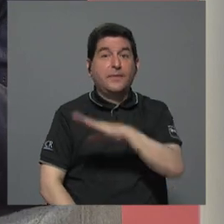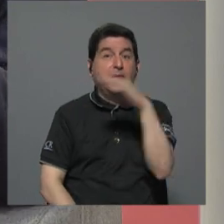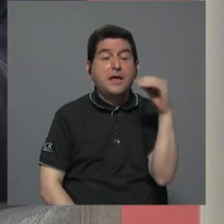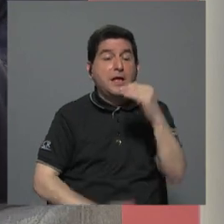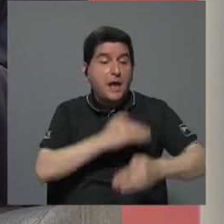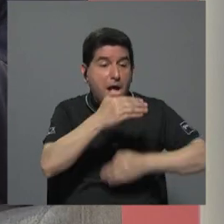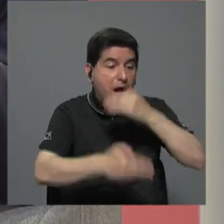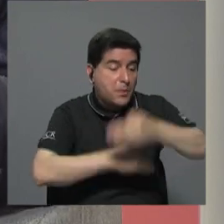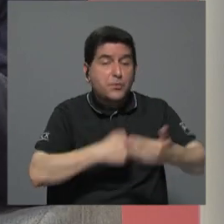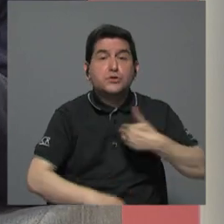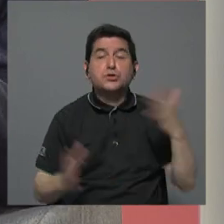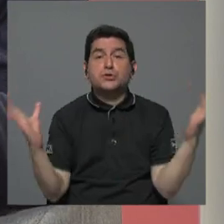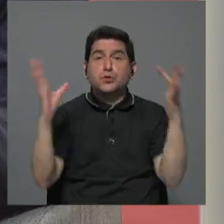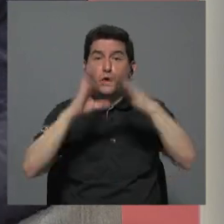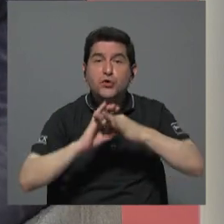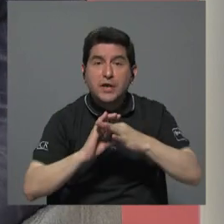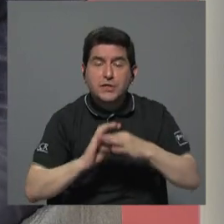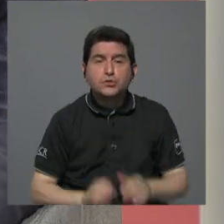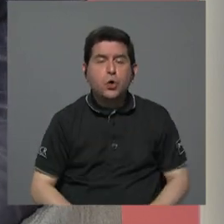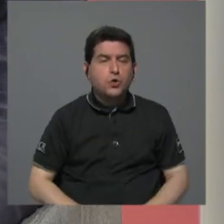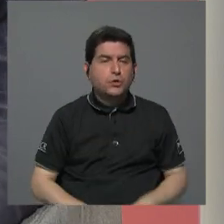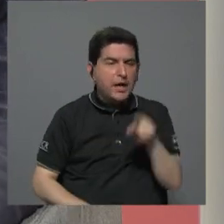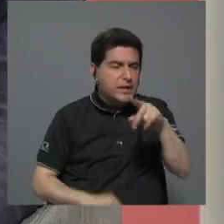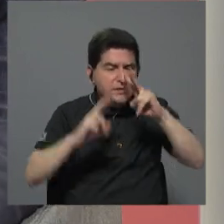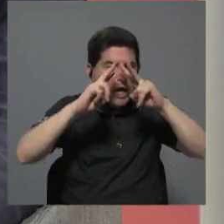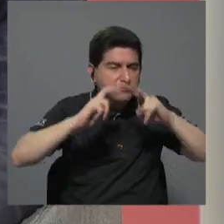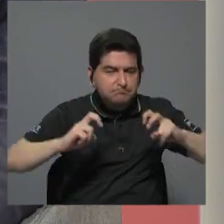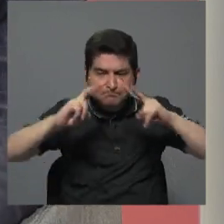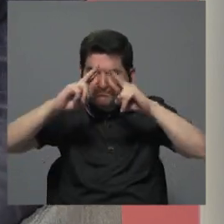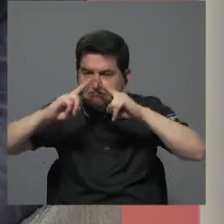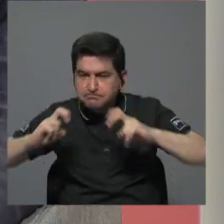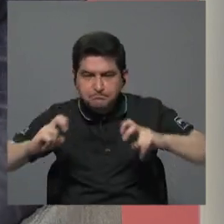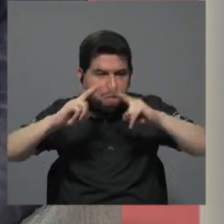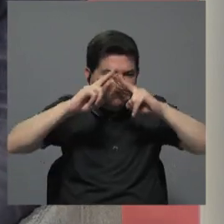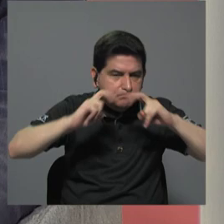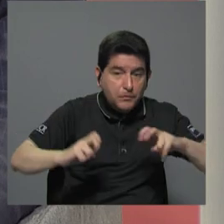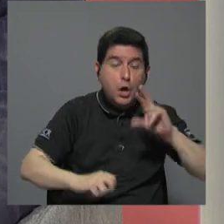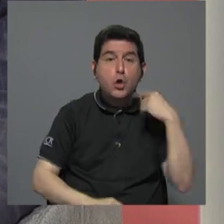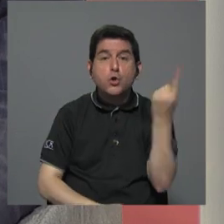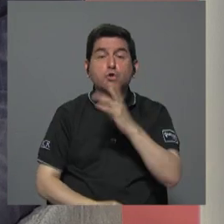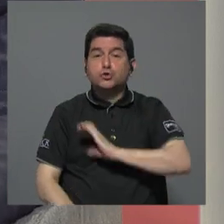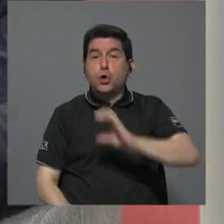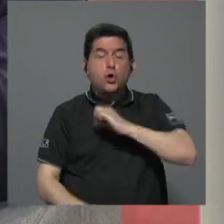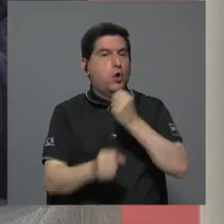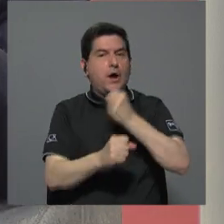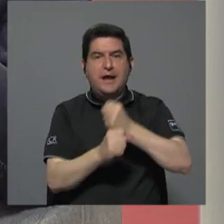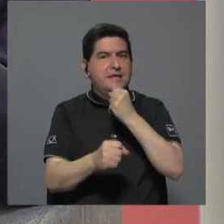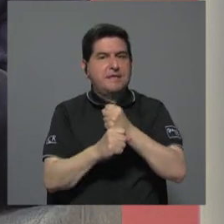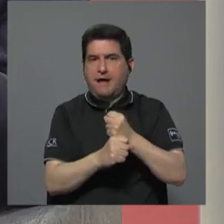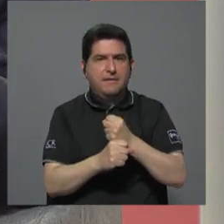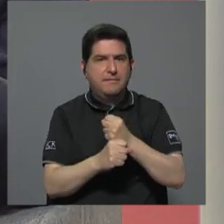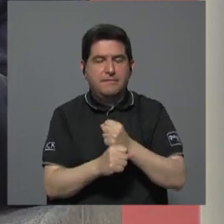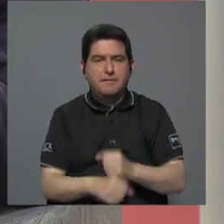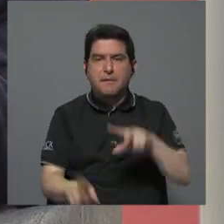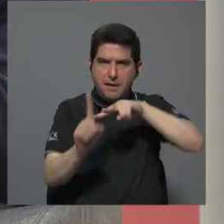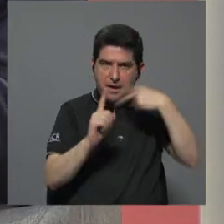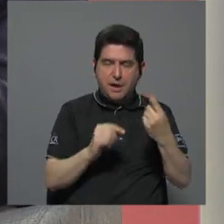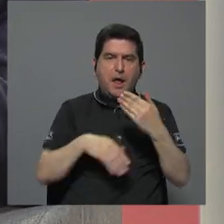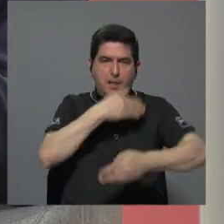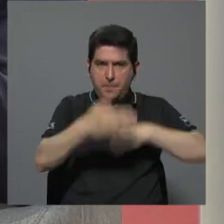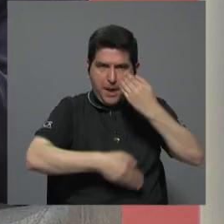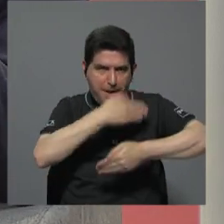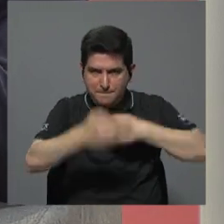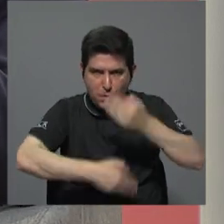procesos que tengan que ver con esa revisión de no solo de la calidad de la obra sino también desde el punto de vista de los